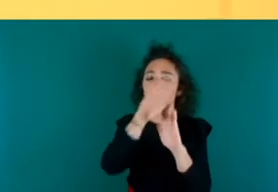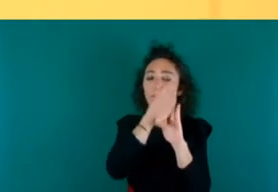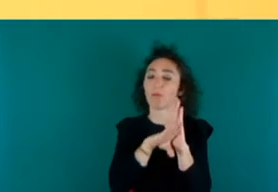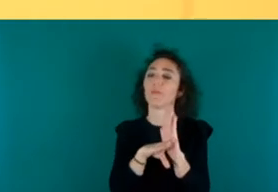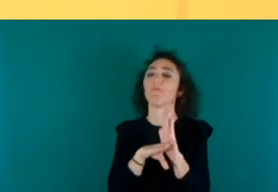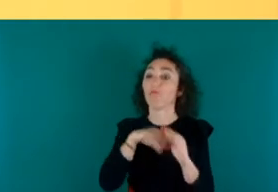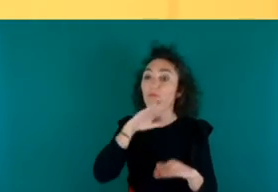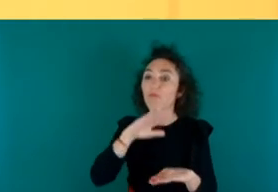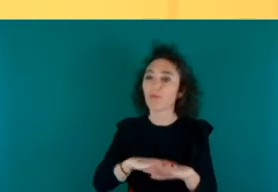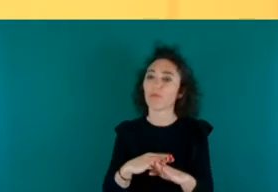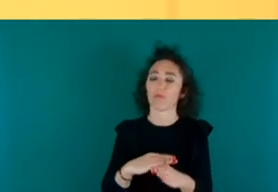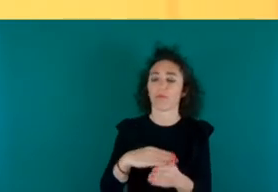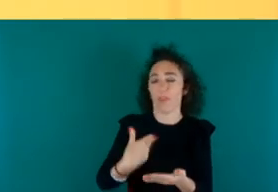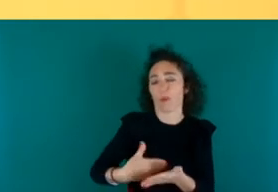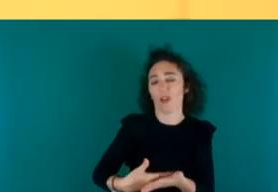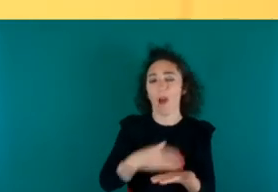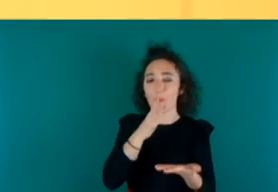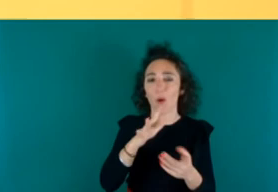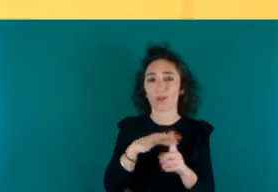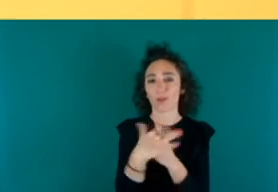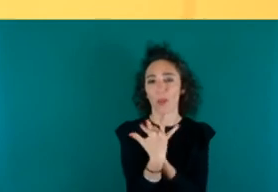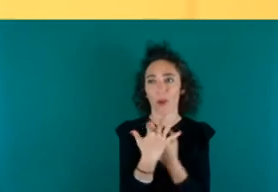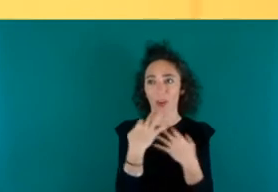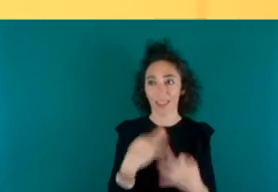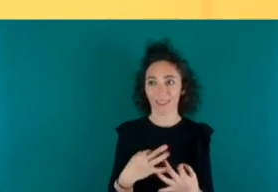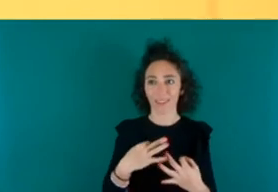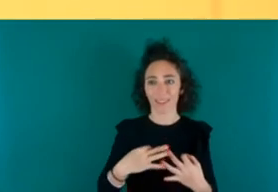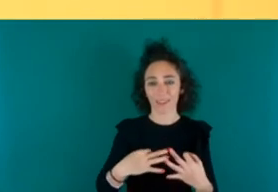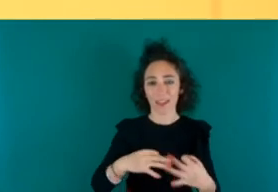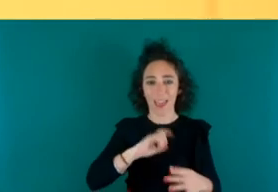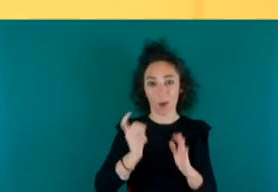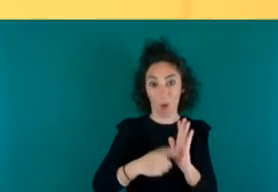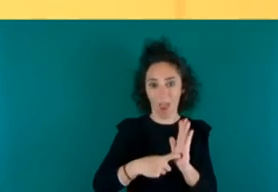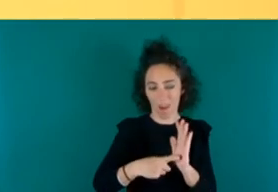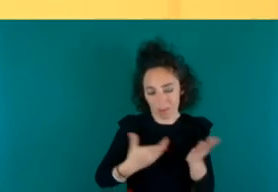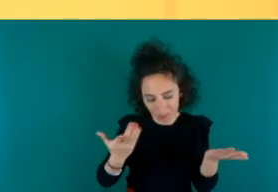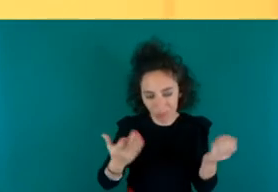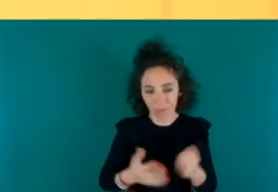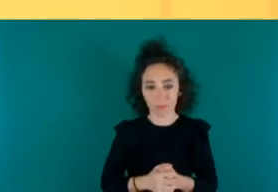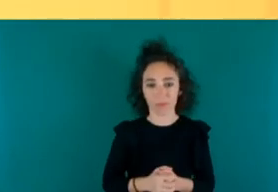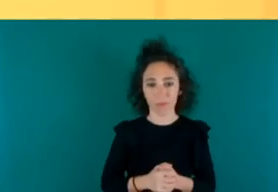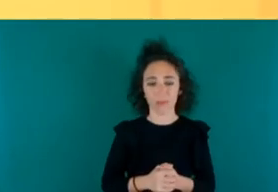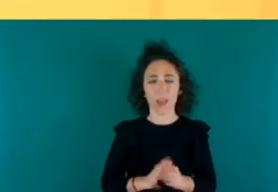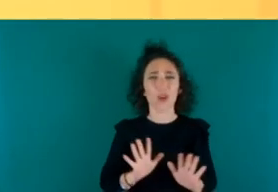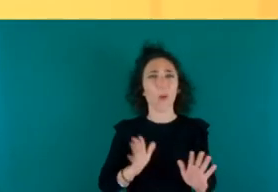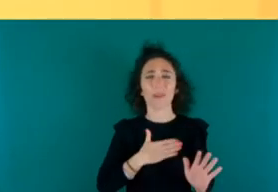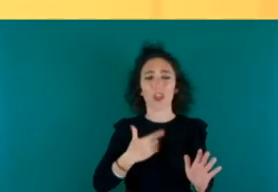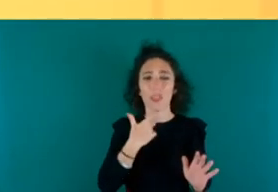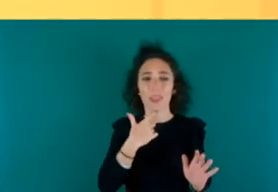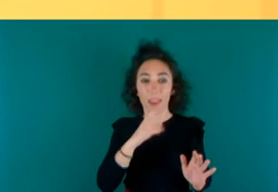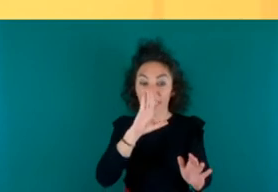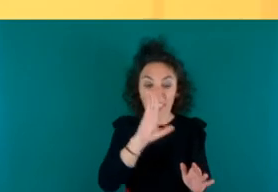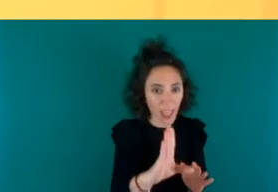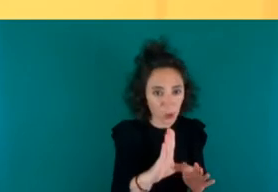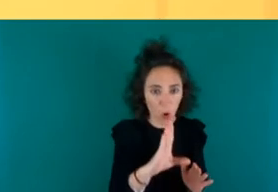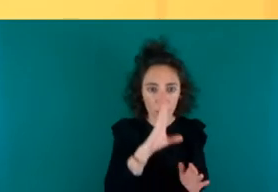evidentemente porque está en situación regular vale pero no quiero decir es directo o sea no tienen que